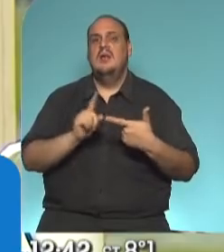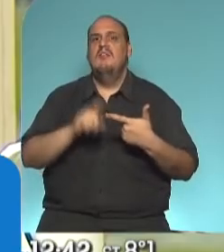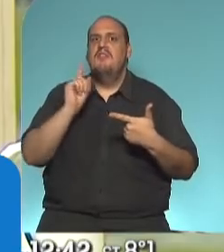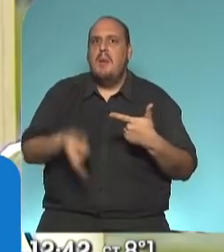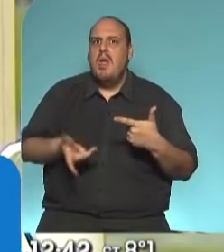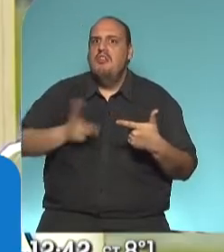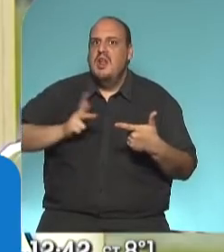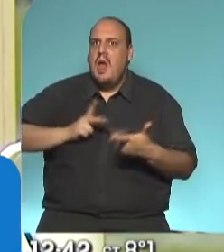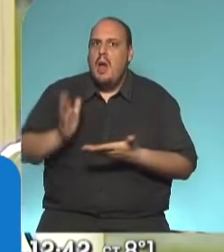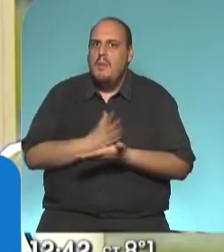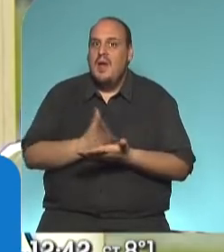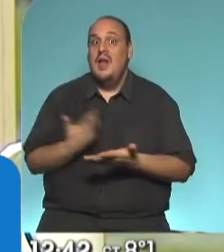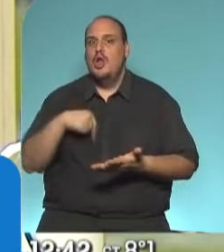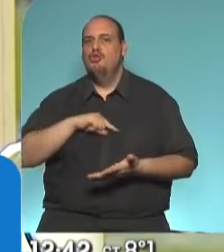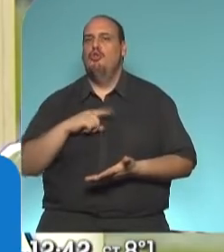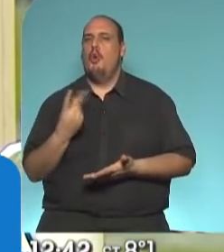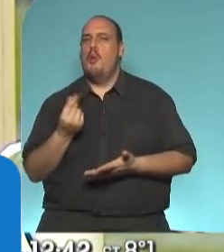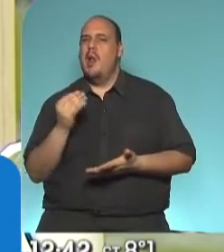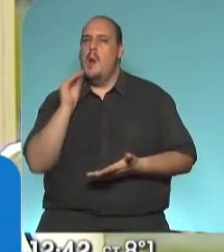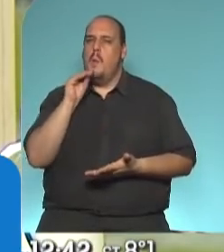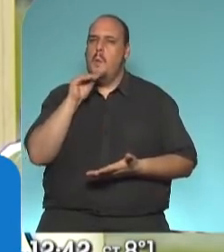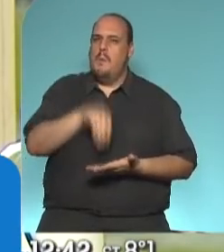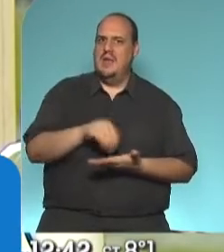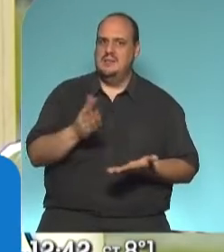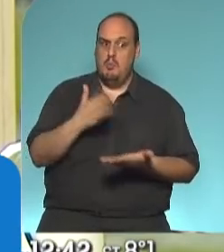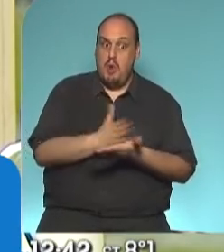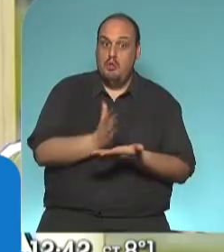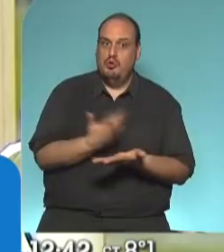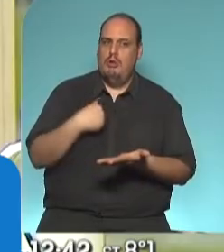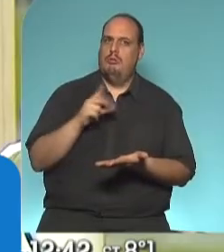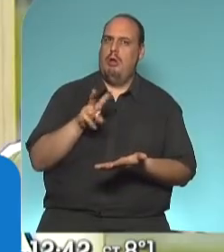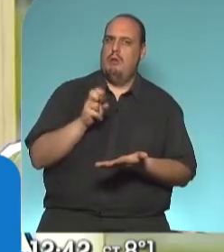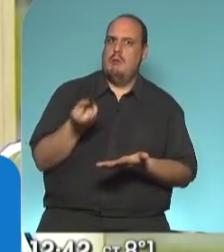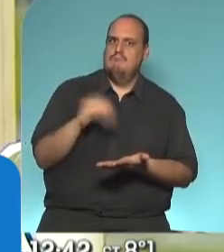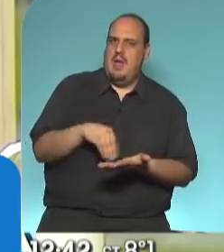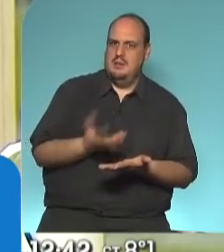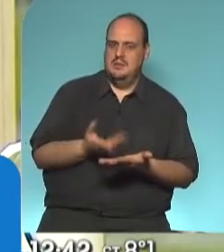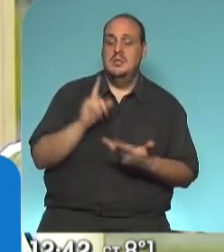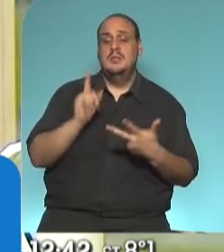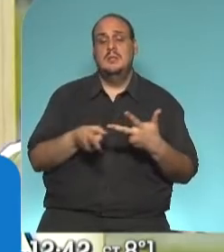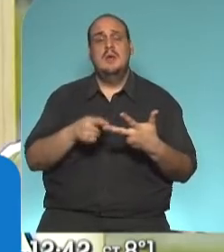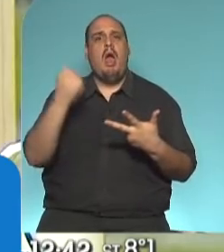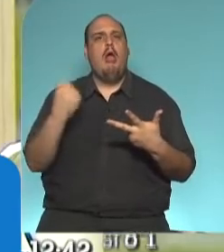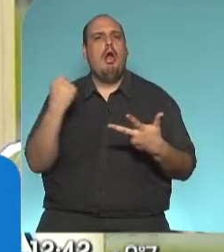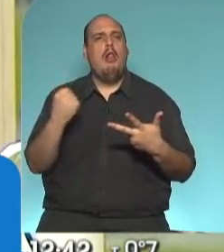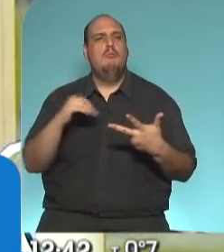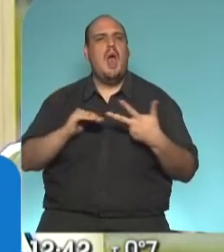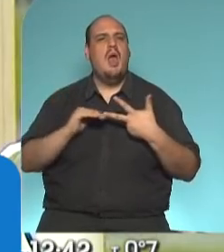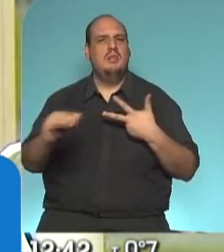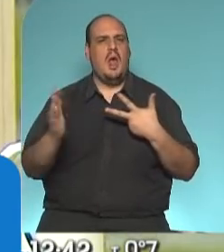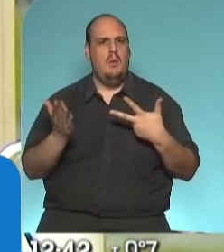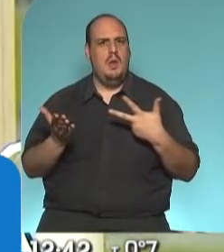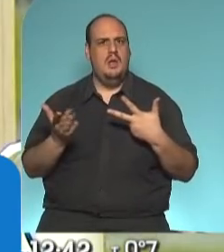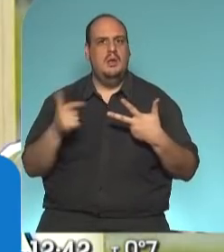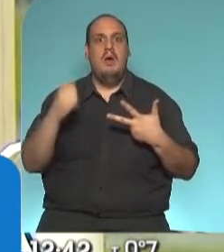un país que genere valor agregado, que le agregue valor a su producción, una economía que sea estable, que dé un ambiente de seguridad